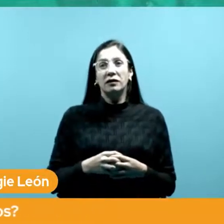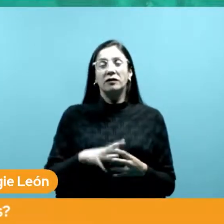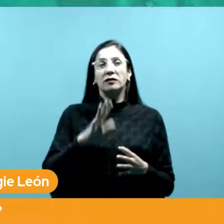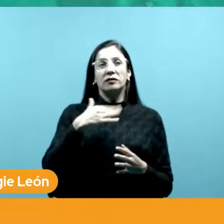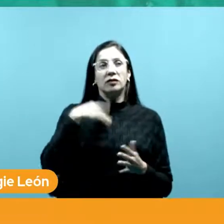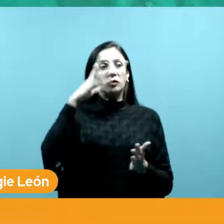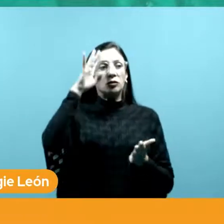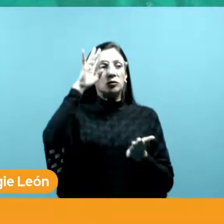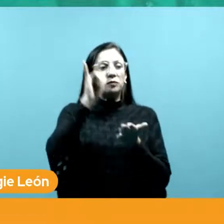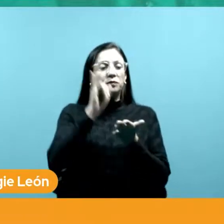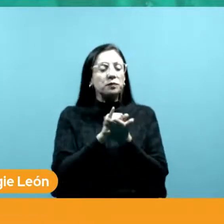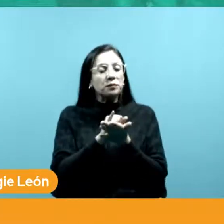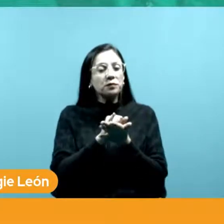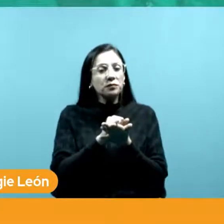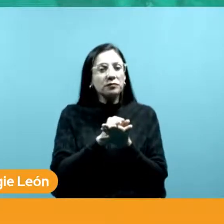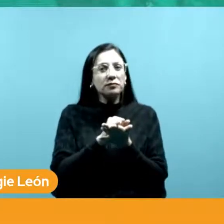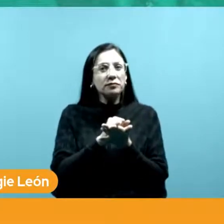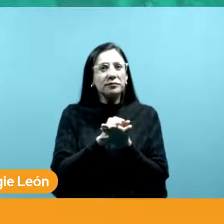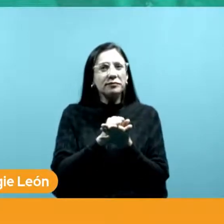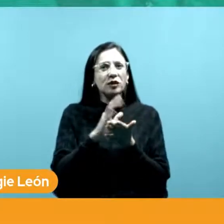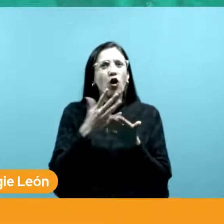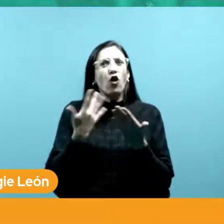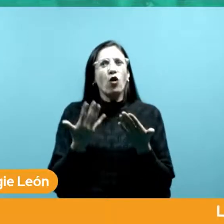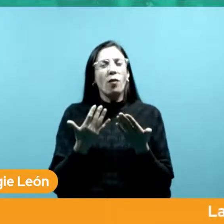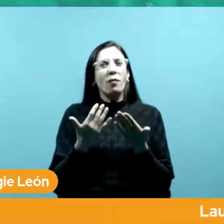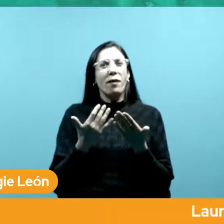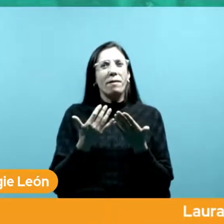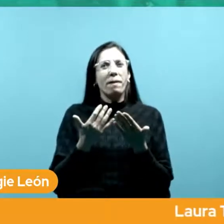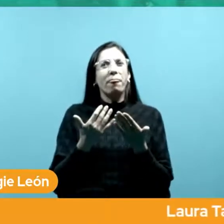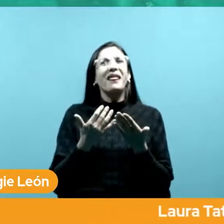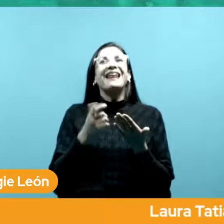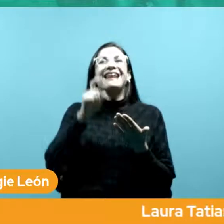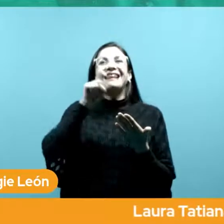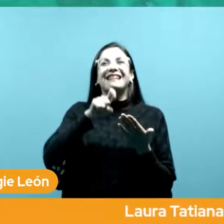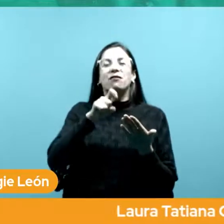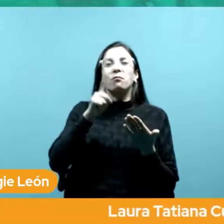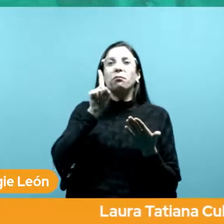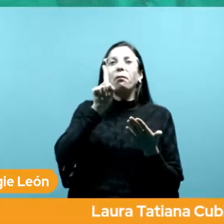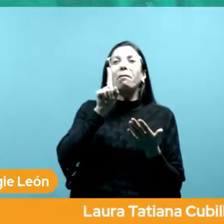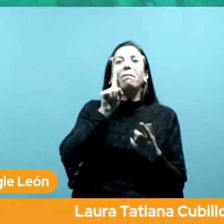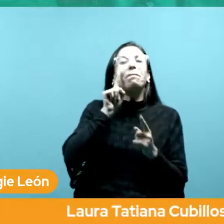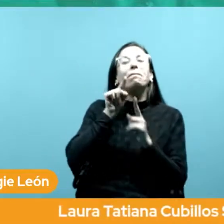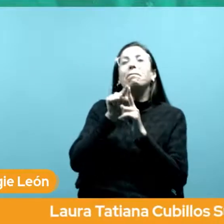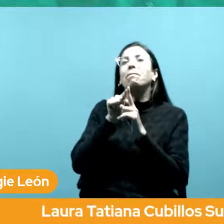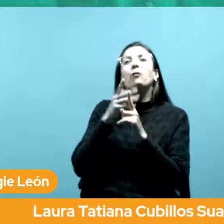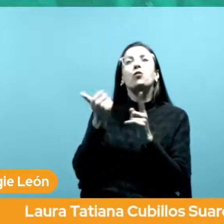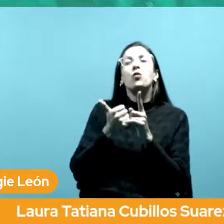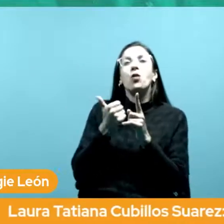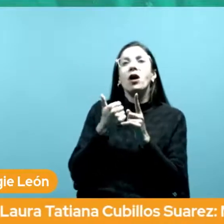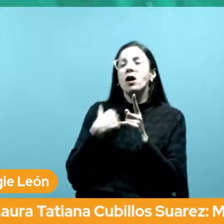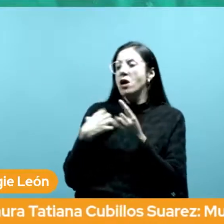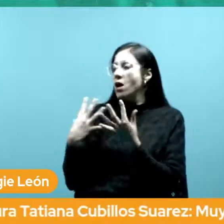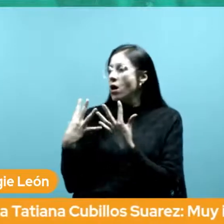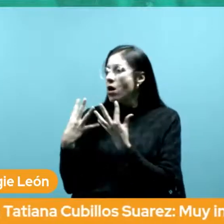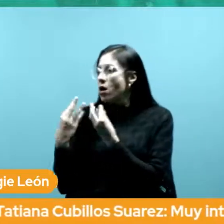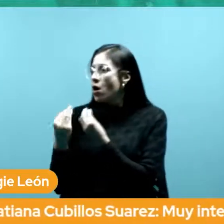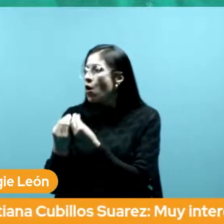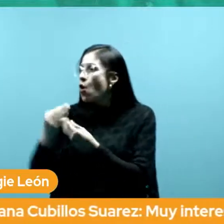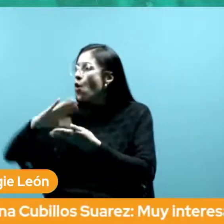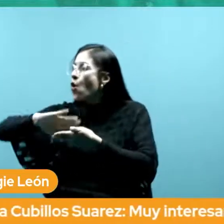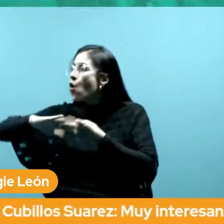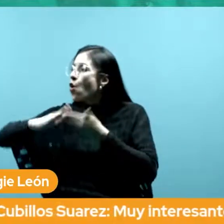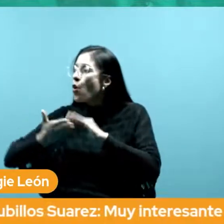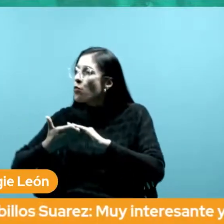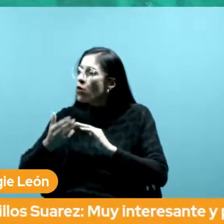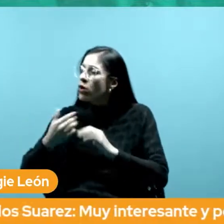que empezaría haciendo consulta haciendo un trabajo digamos conjunto con las comunidades para ver cuáles